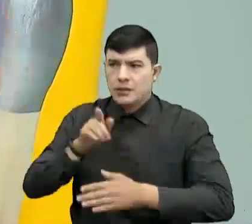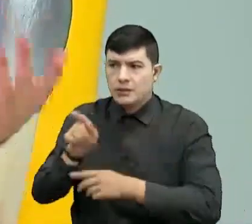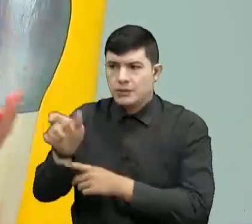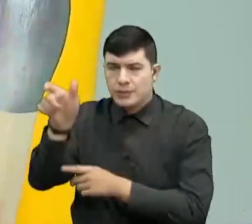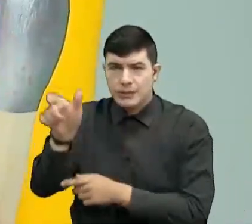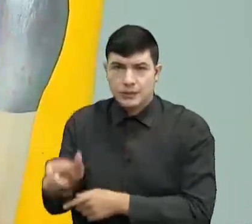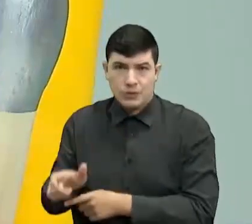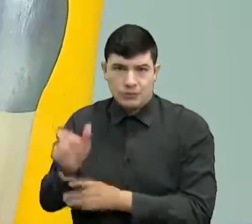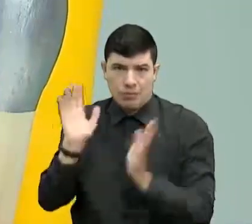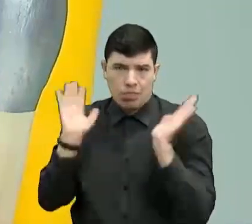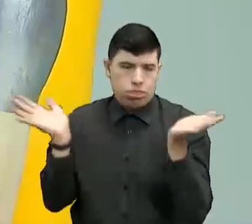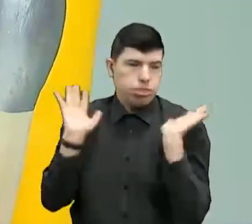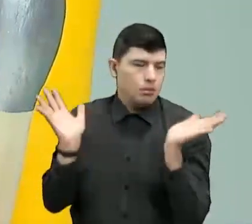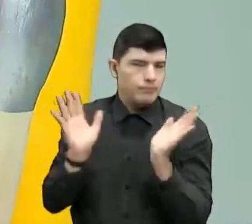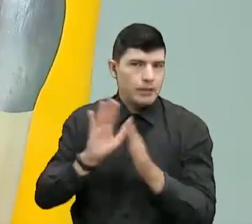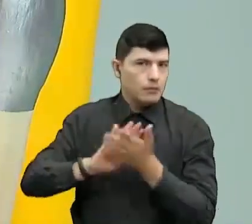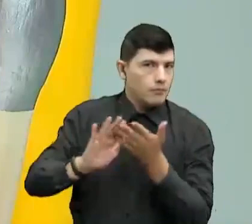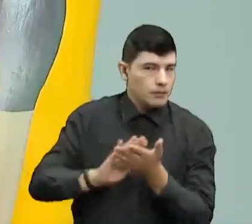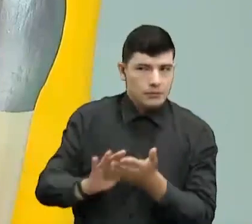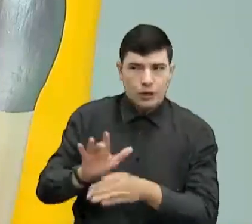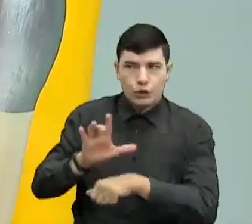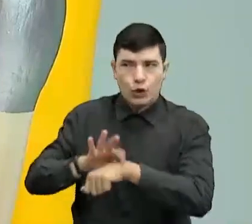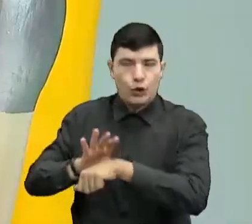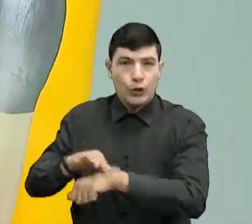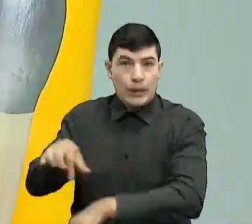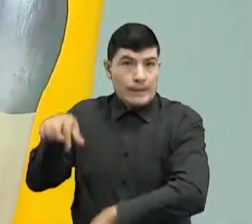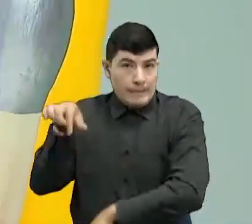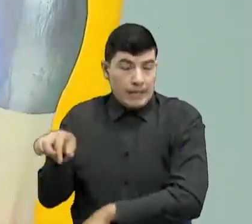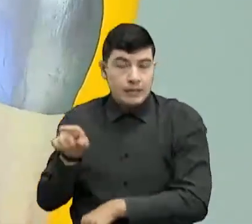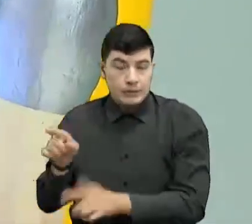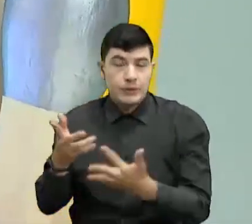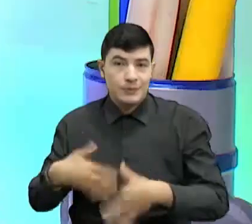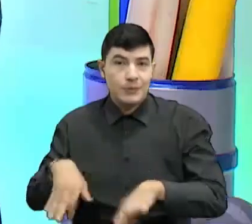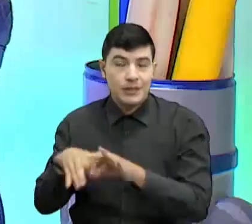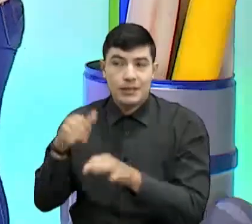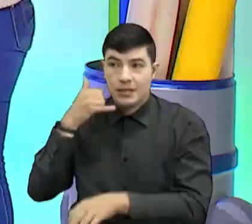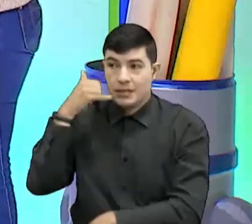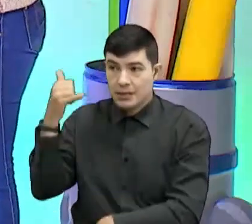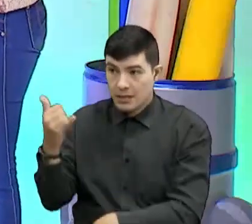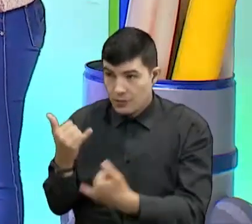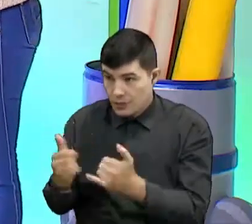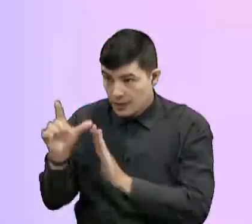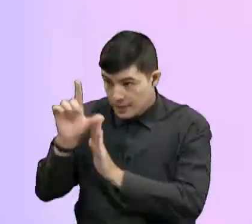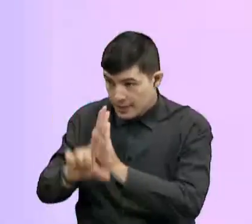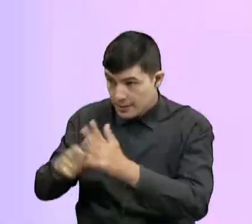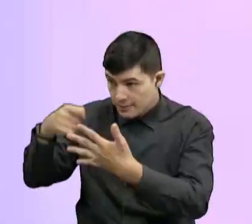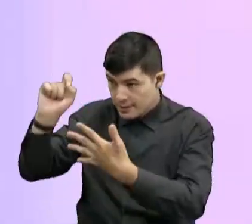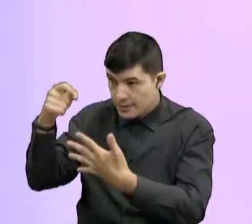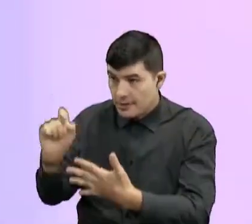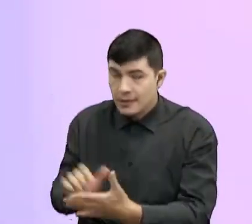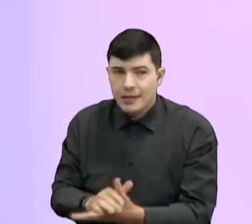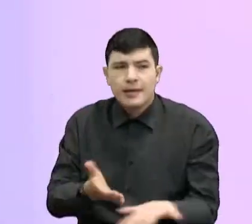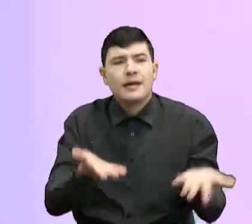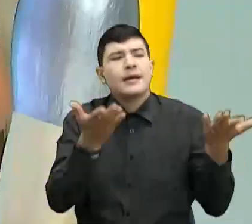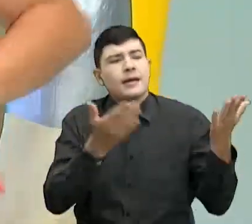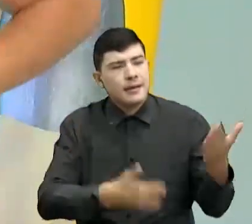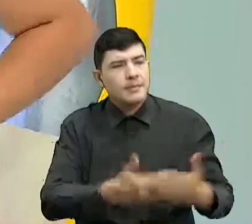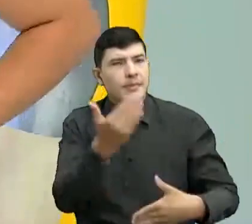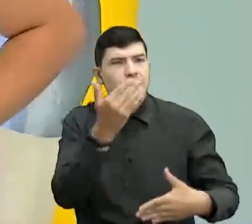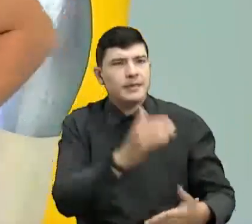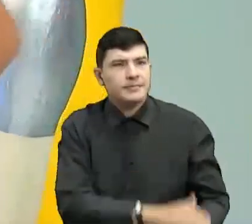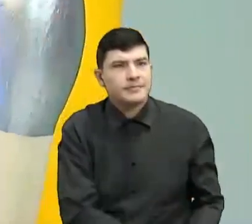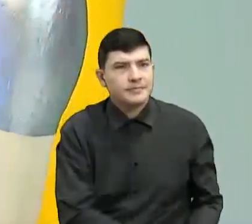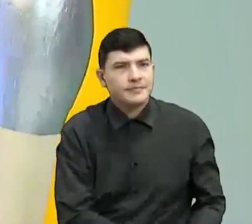perdón, al doctor P, entonces es importante. Vamos a llamar a lista, ¿le parece, doctor P? A ver, llame a lista. A ver,